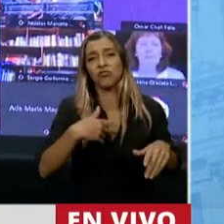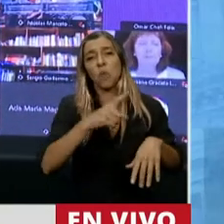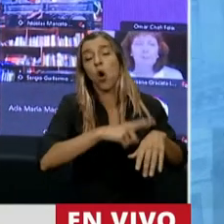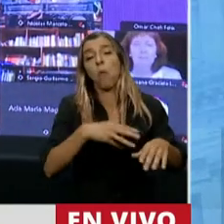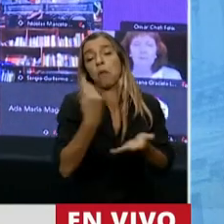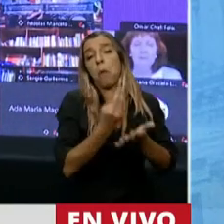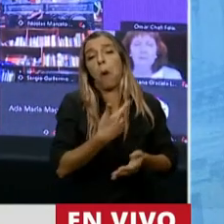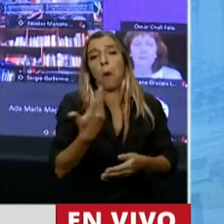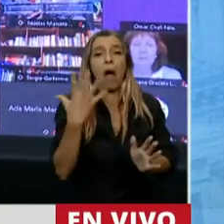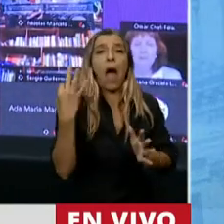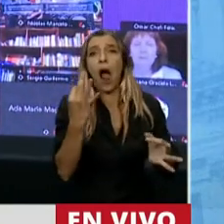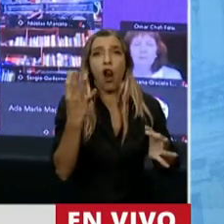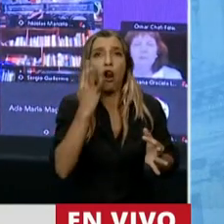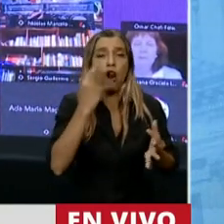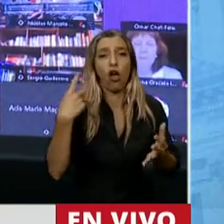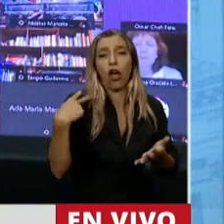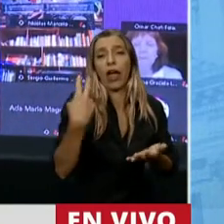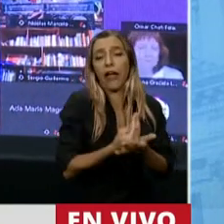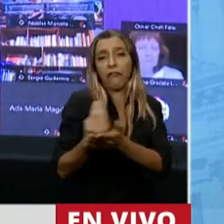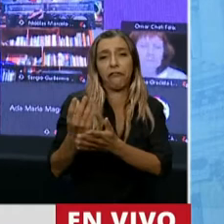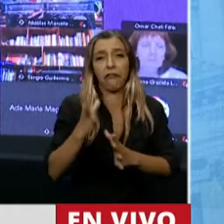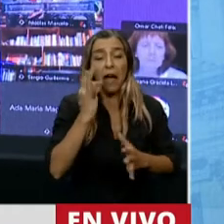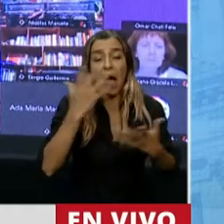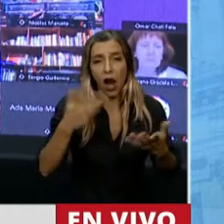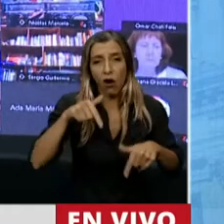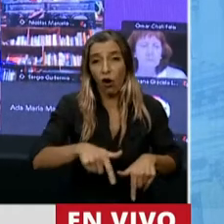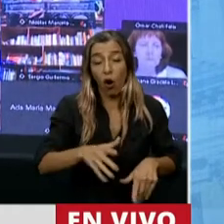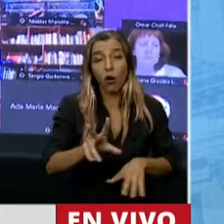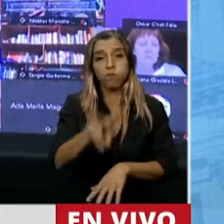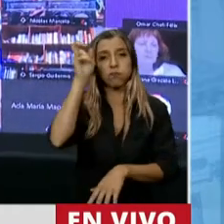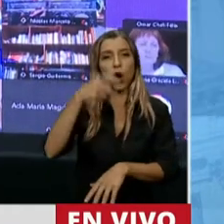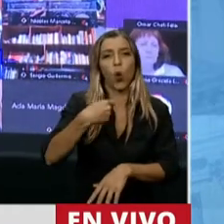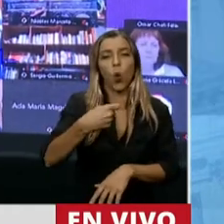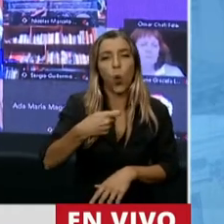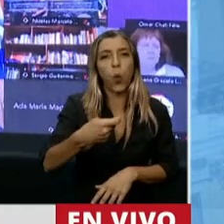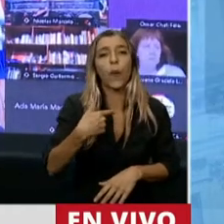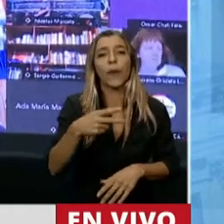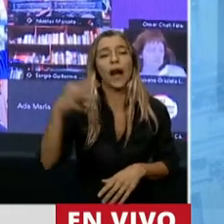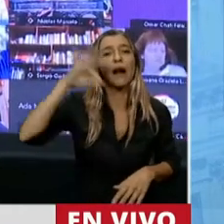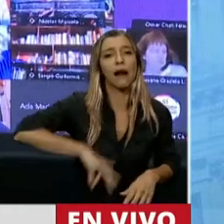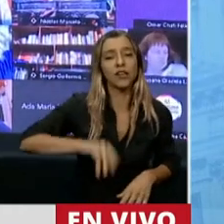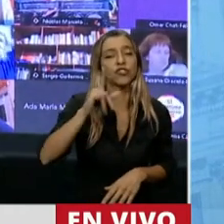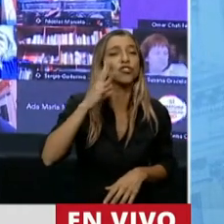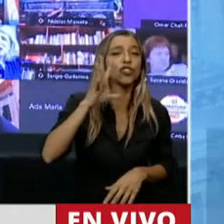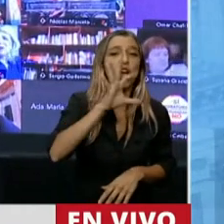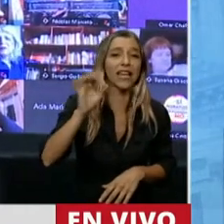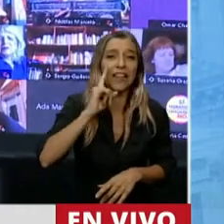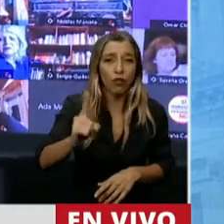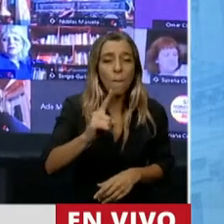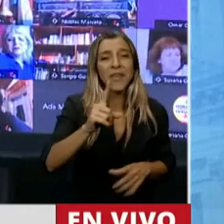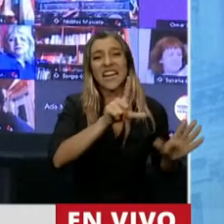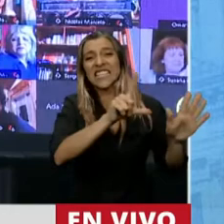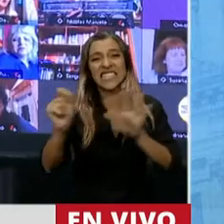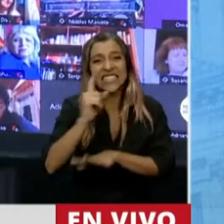pública y hay hoy jubilaciones de 500 mil, 600 mil, 700 mil pesos. Eso es una